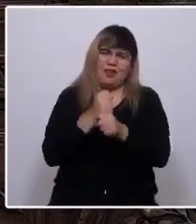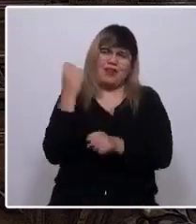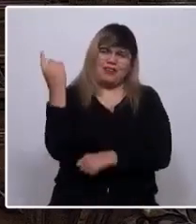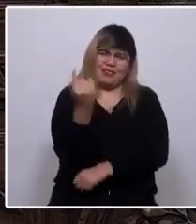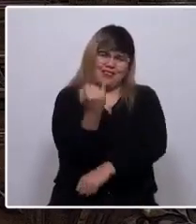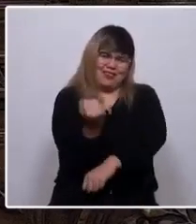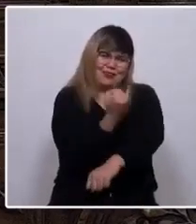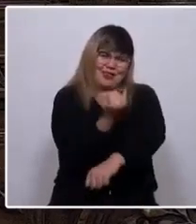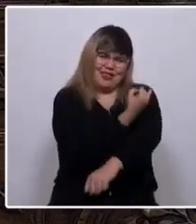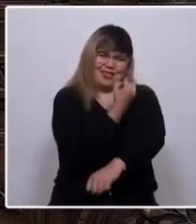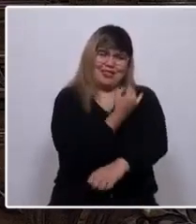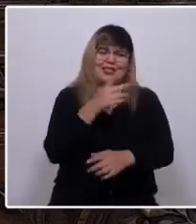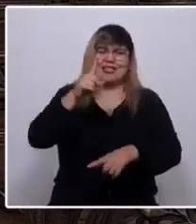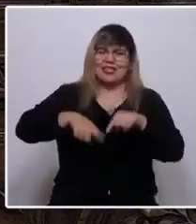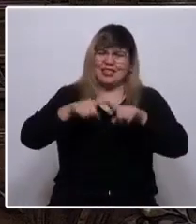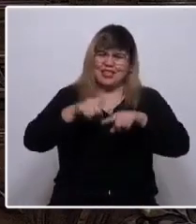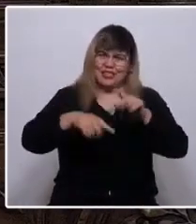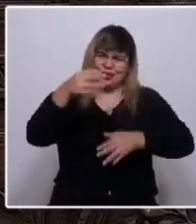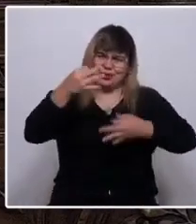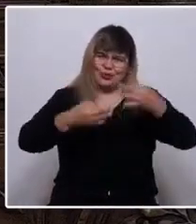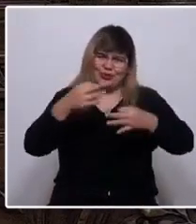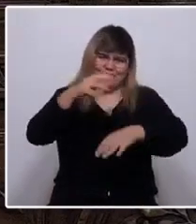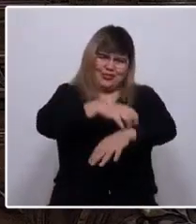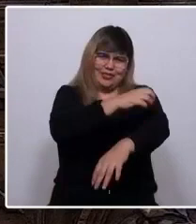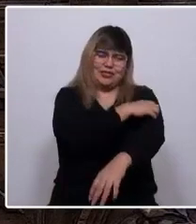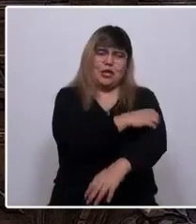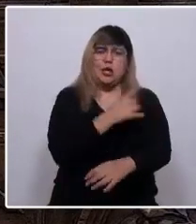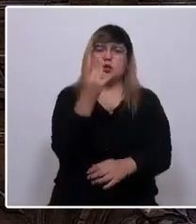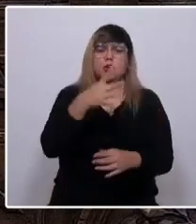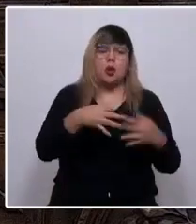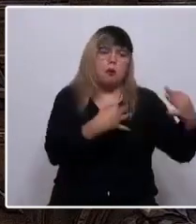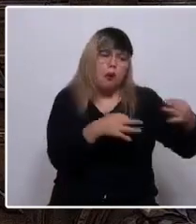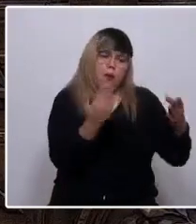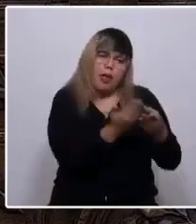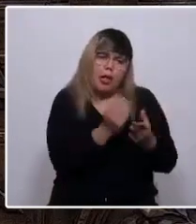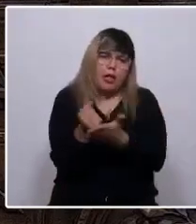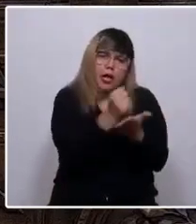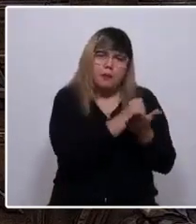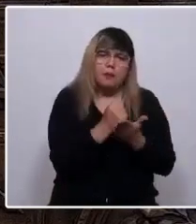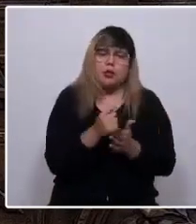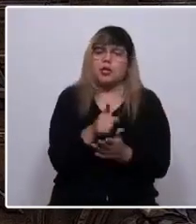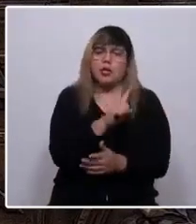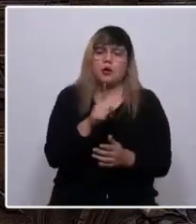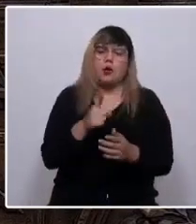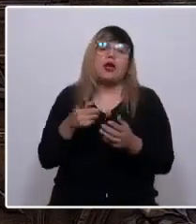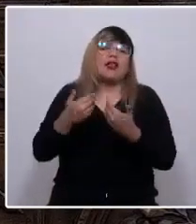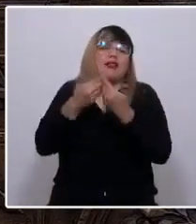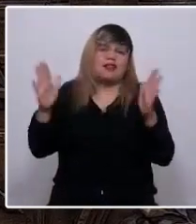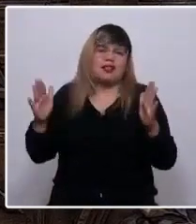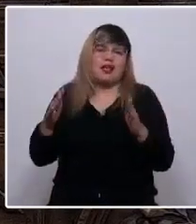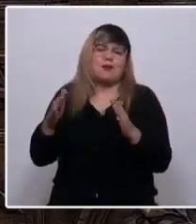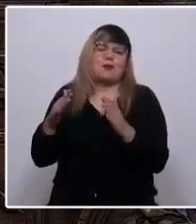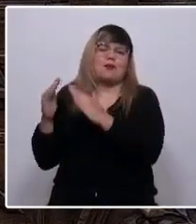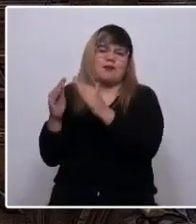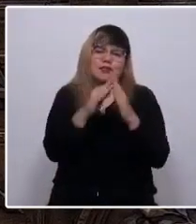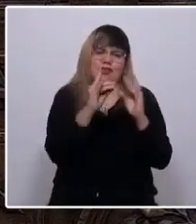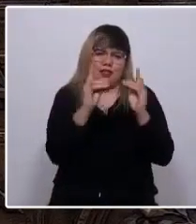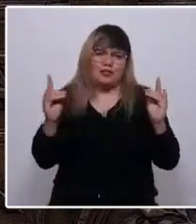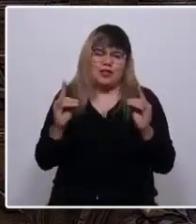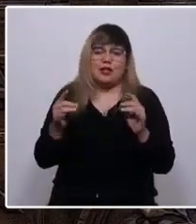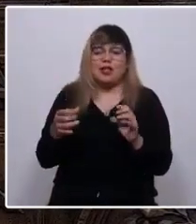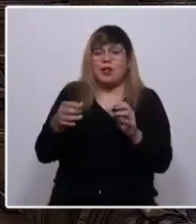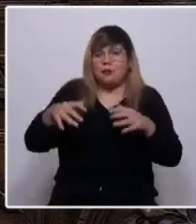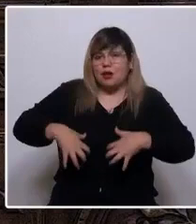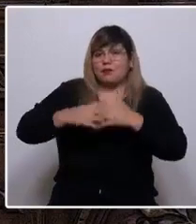y justicia territorial, que no sea un discurso y papel, es libertad para mis vecinos de Aysén. Es fortalecer nuestra democracia,